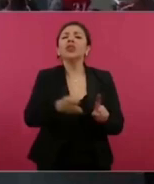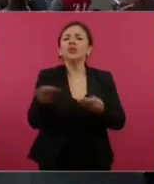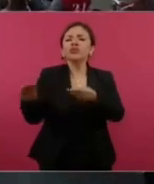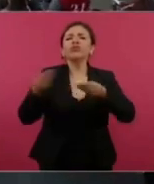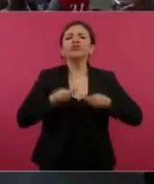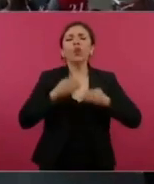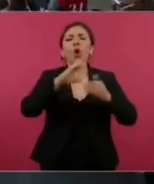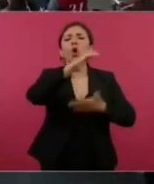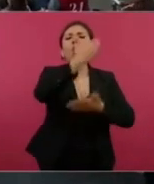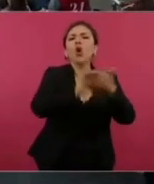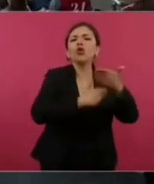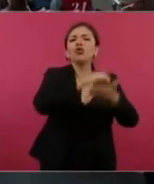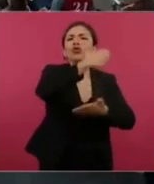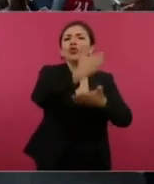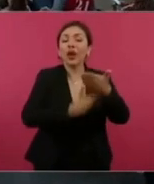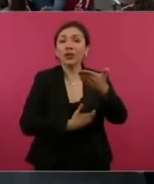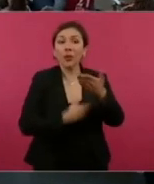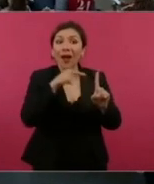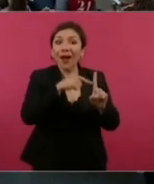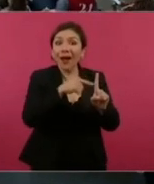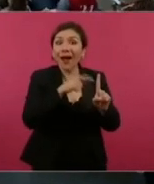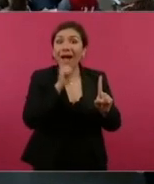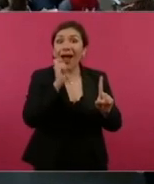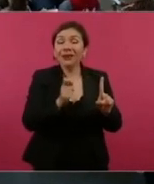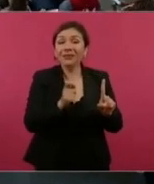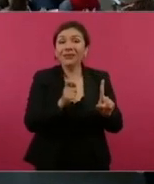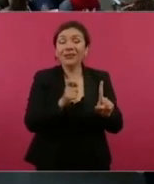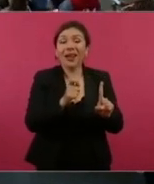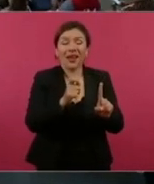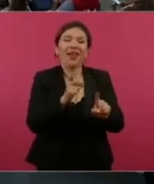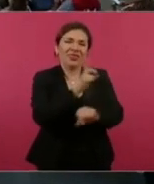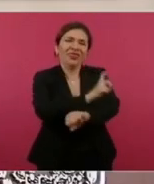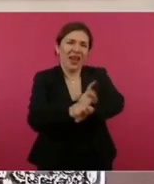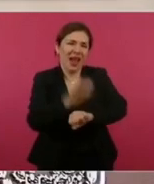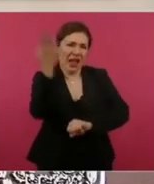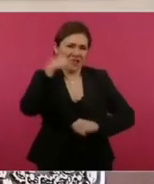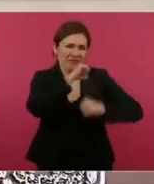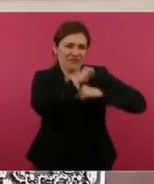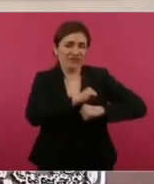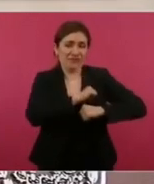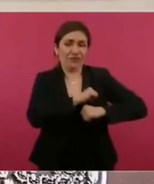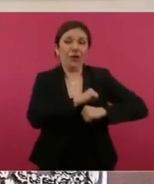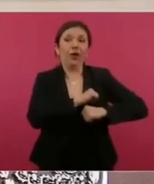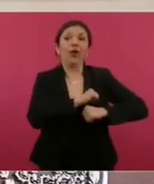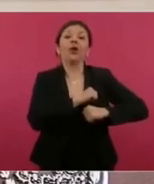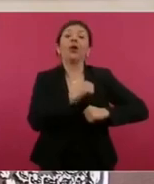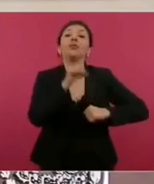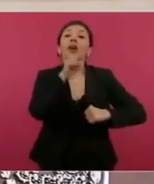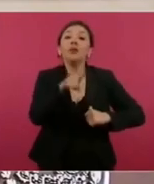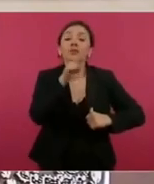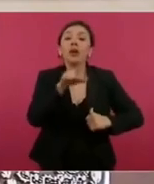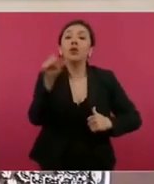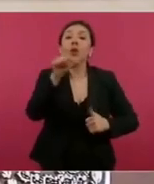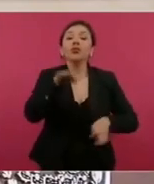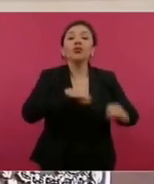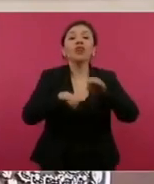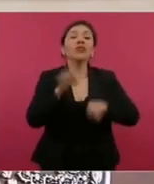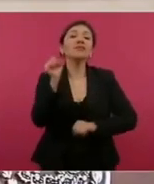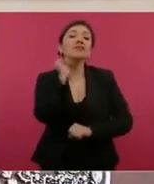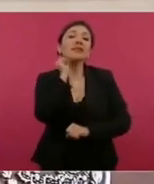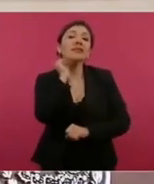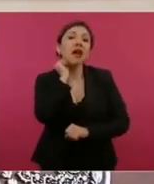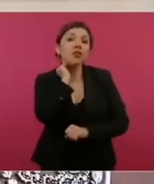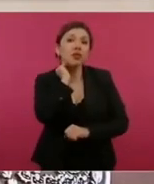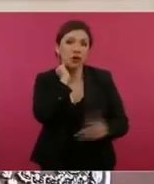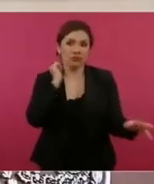siendo autoridad como delegada y siendo senadora, que